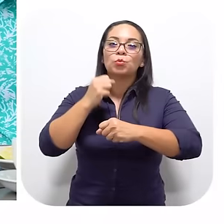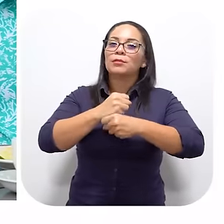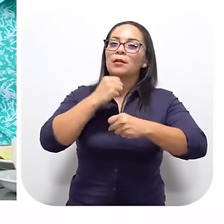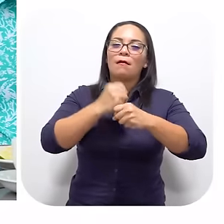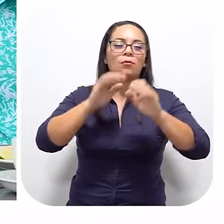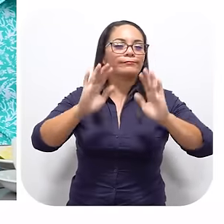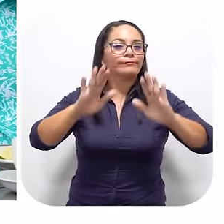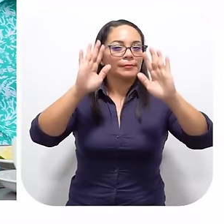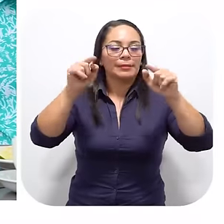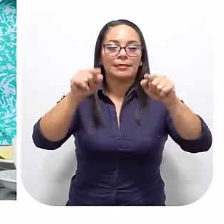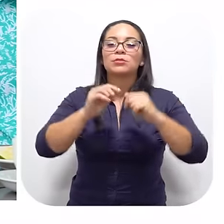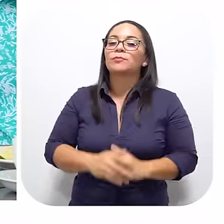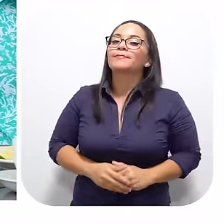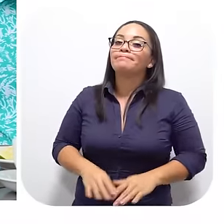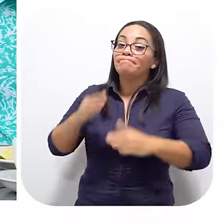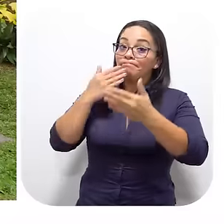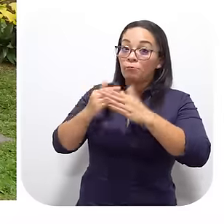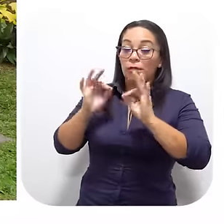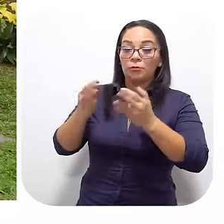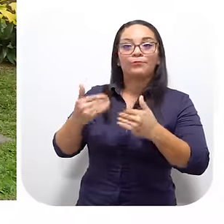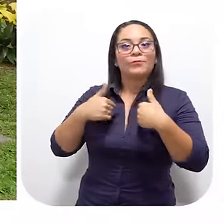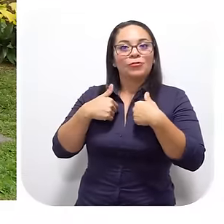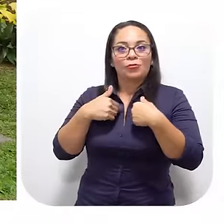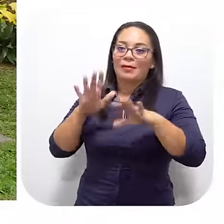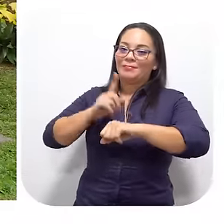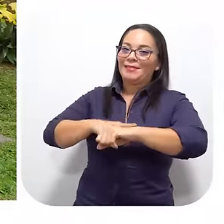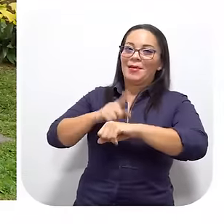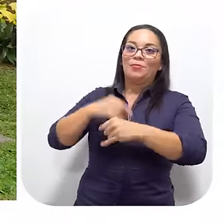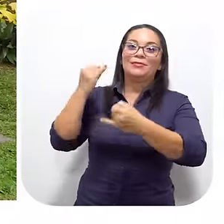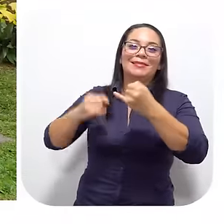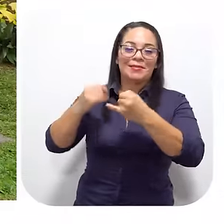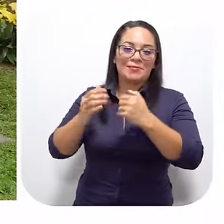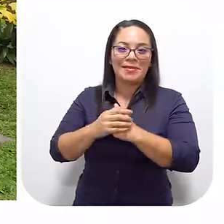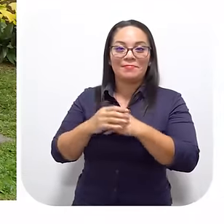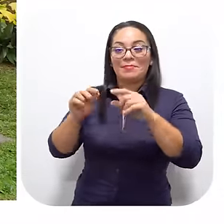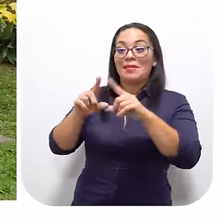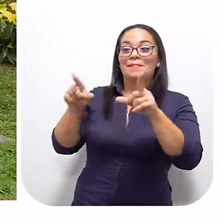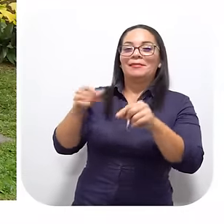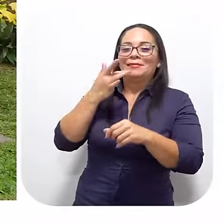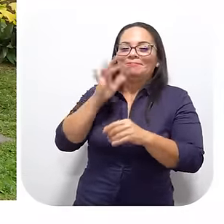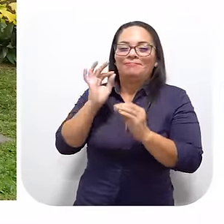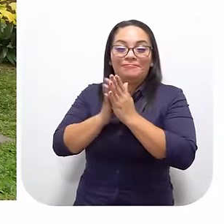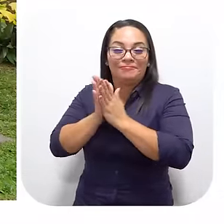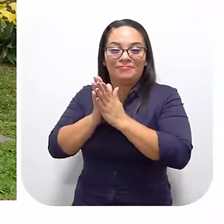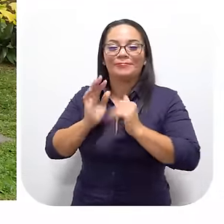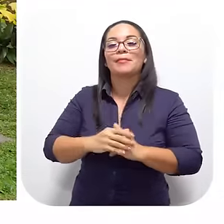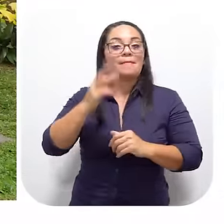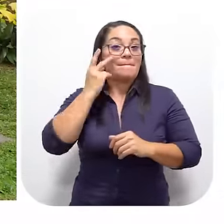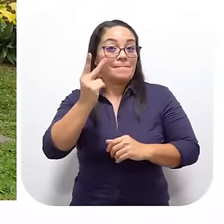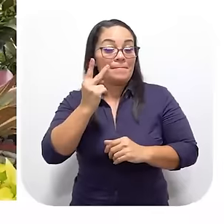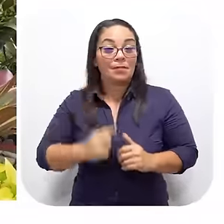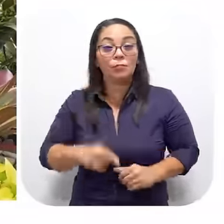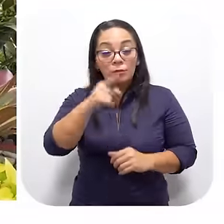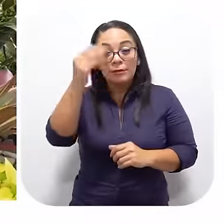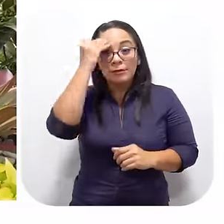Están haciendo Un trabajo excelente En eso Bueno Yo A mí se me acaba El tiempo siempre Y las empanadas Están deliciosas